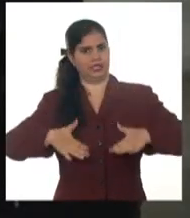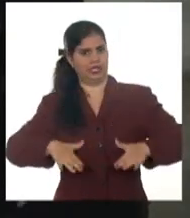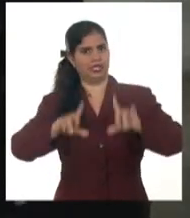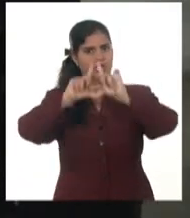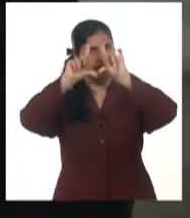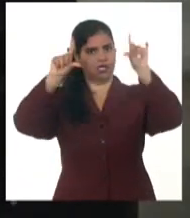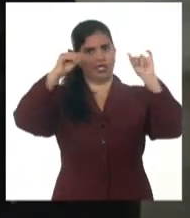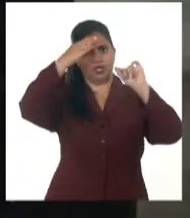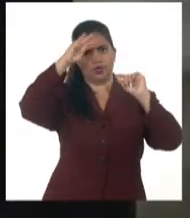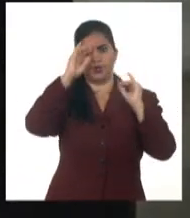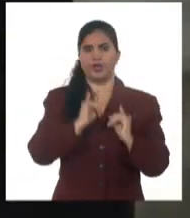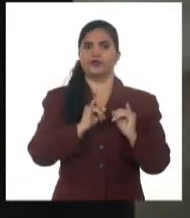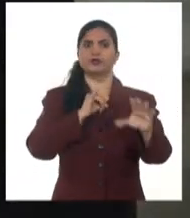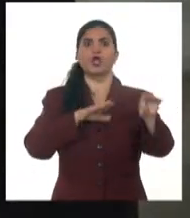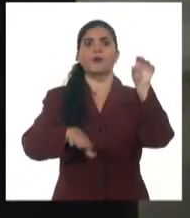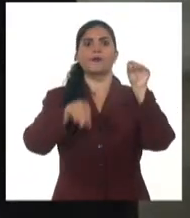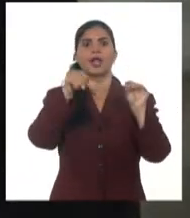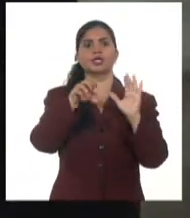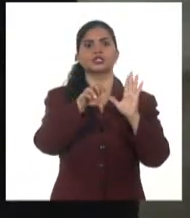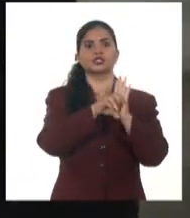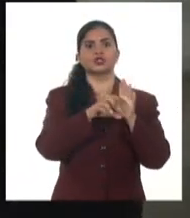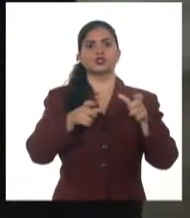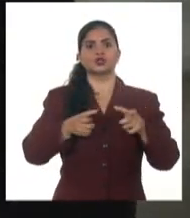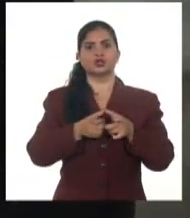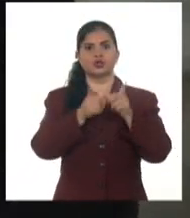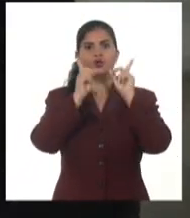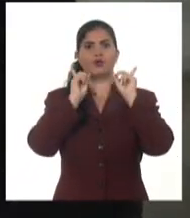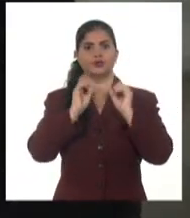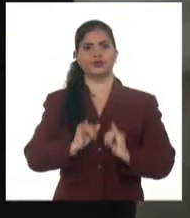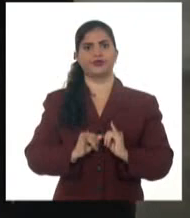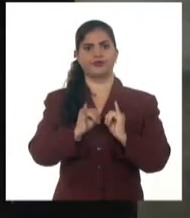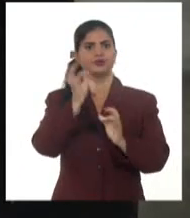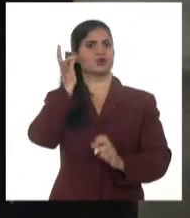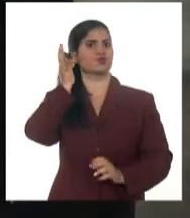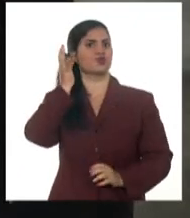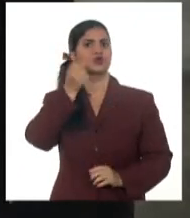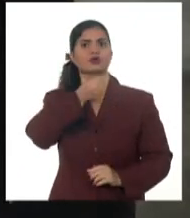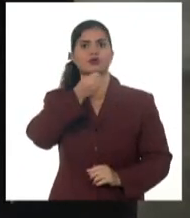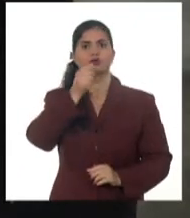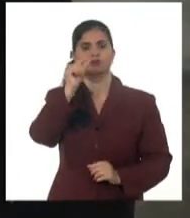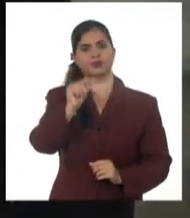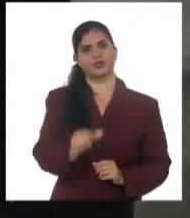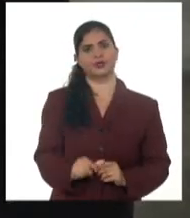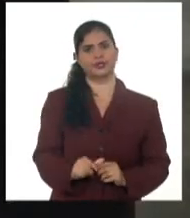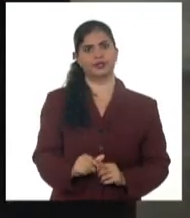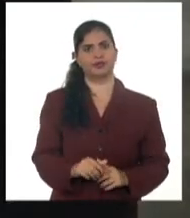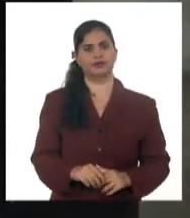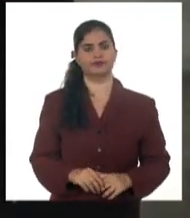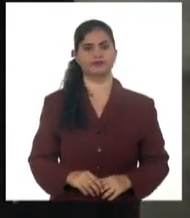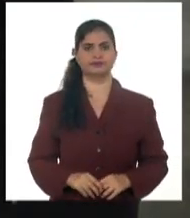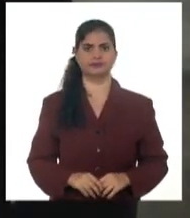el Palacio de las Convenciones, fue un reporte de Bárbara de Astro Bajo, para el Canal Cubano de Noticias.